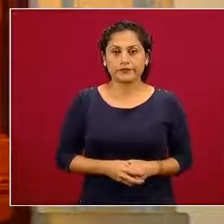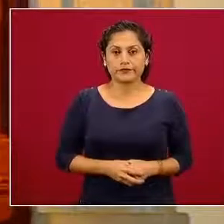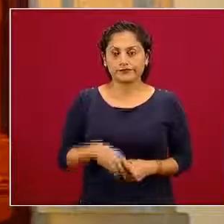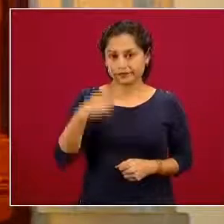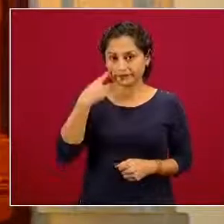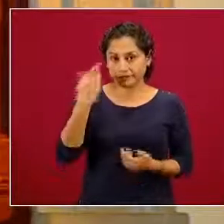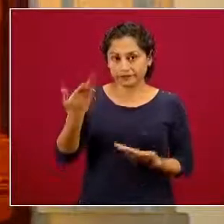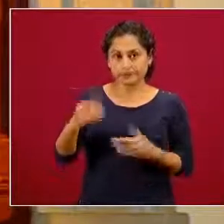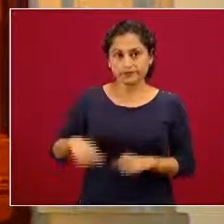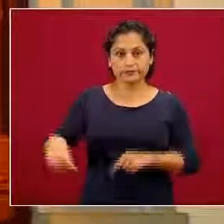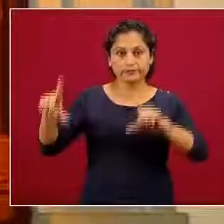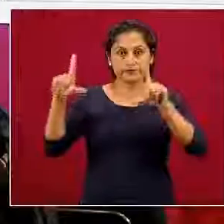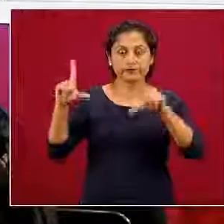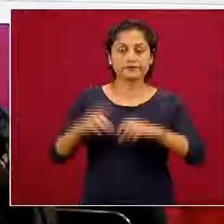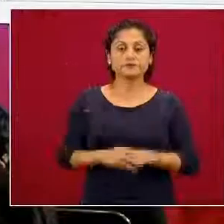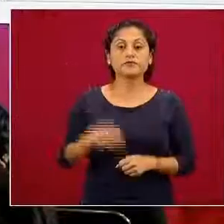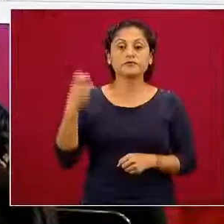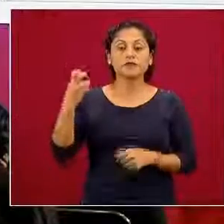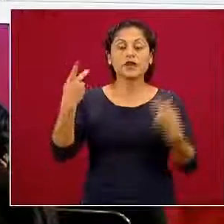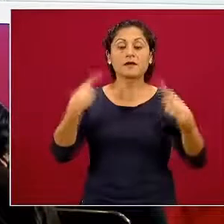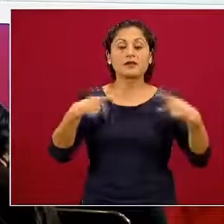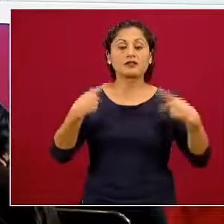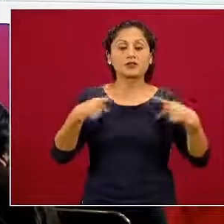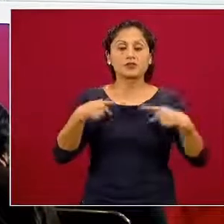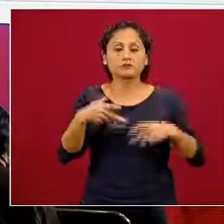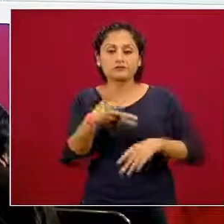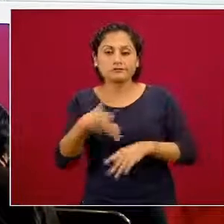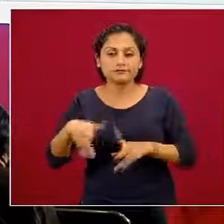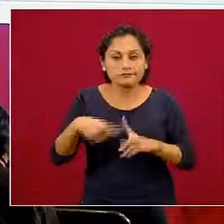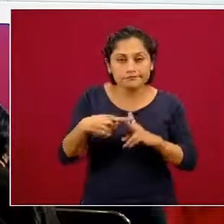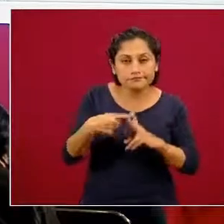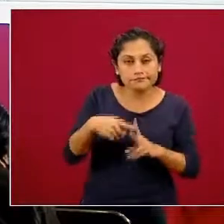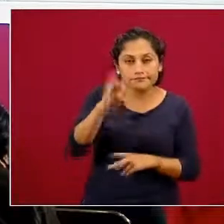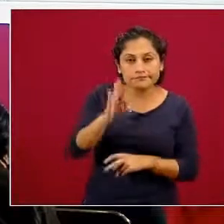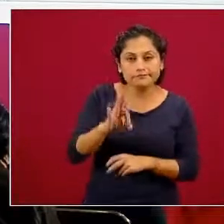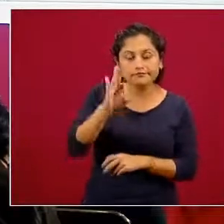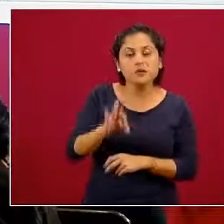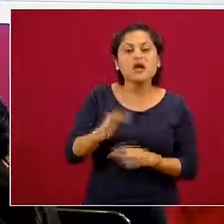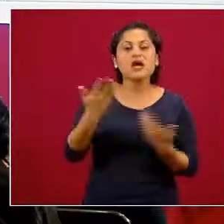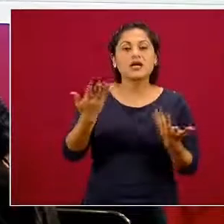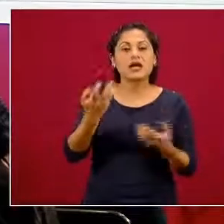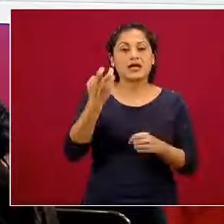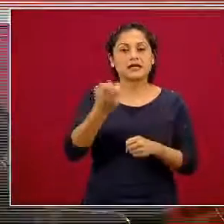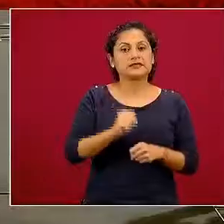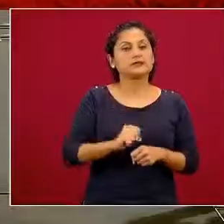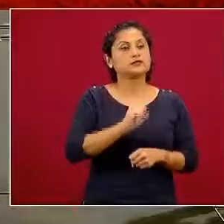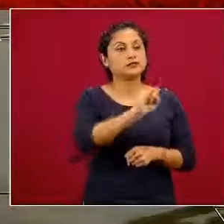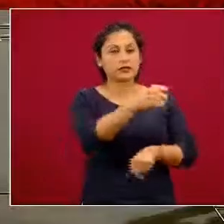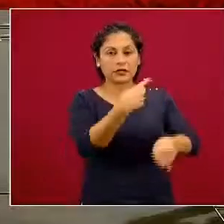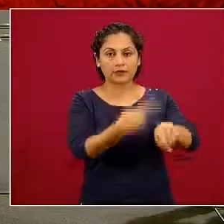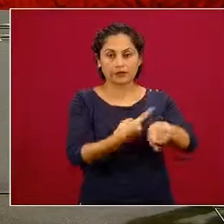Son los casos estimados, decíamos casos confirmados por laboratorio, más de